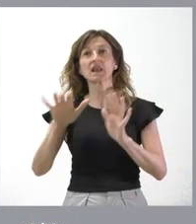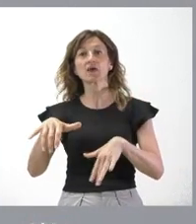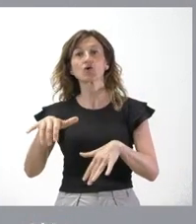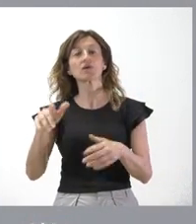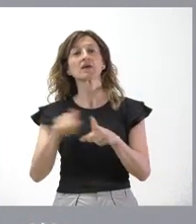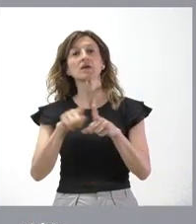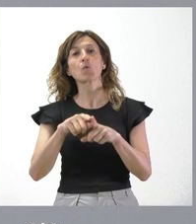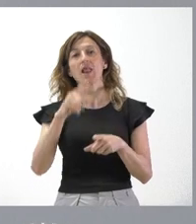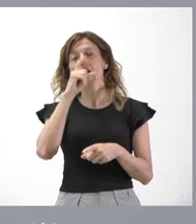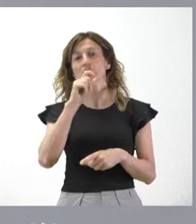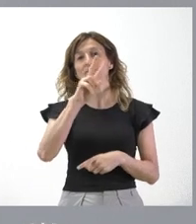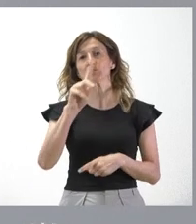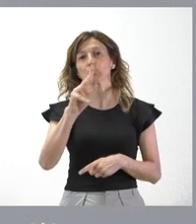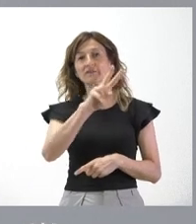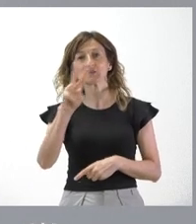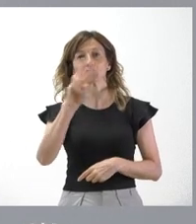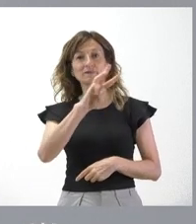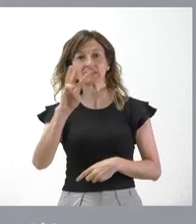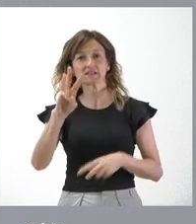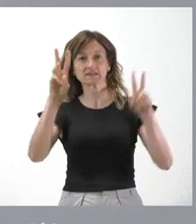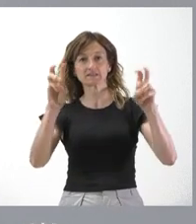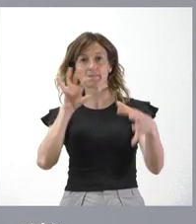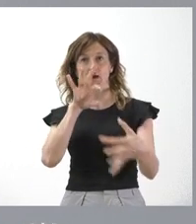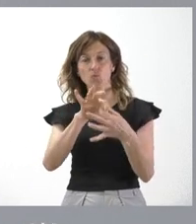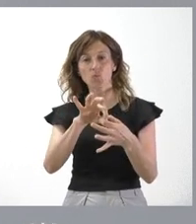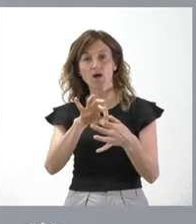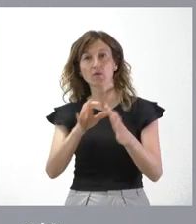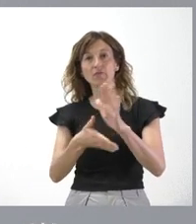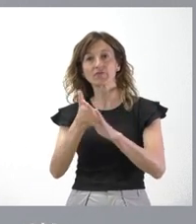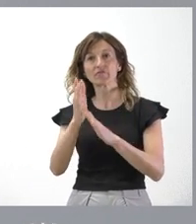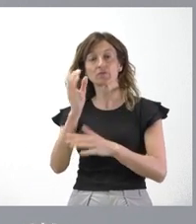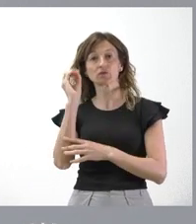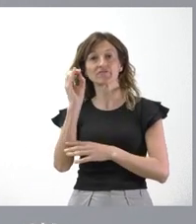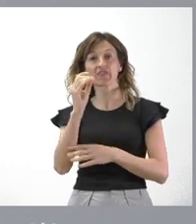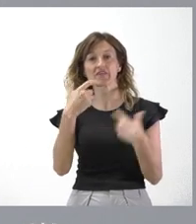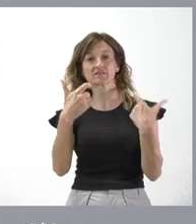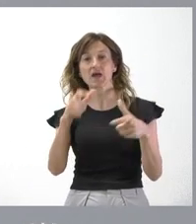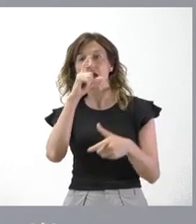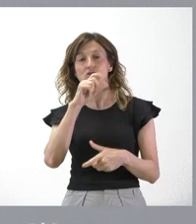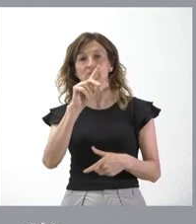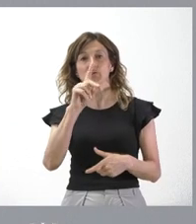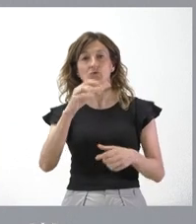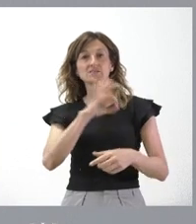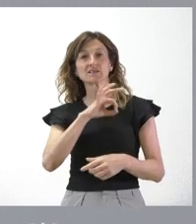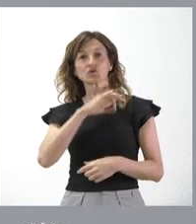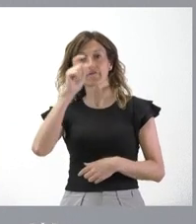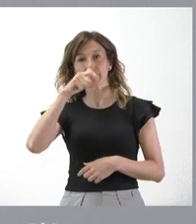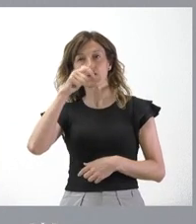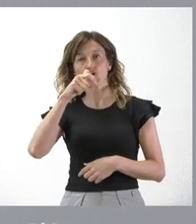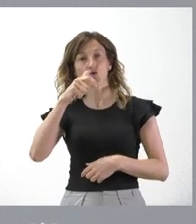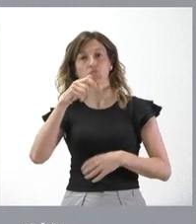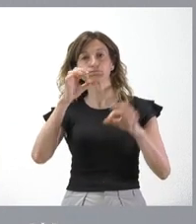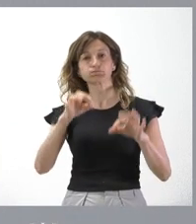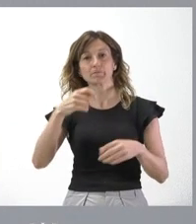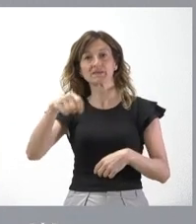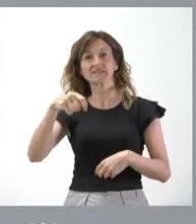21, 22 y 23 sobre este asunto cuando fuimos a las conferencias sectoriales. En el año 21 el señor Fijó era presidente de la